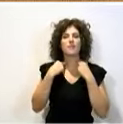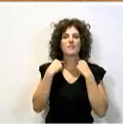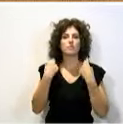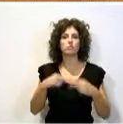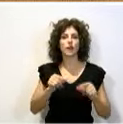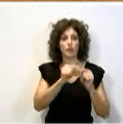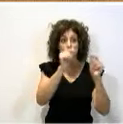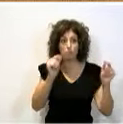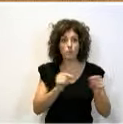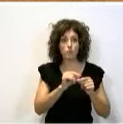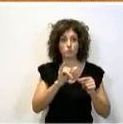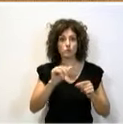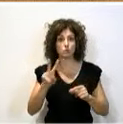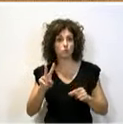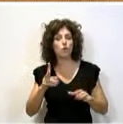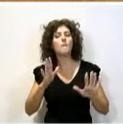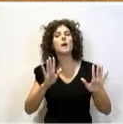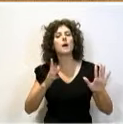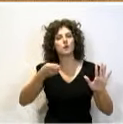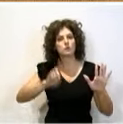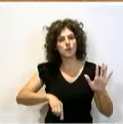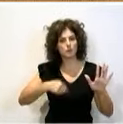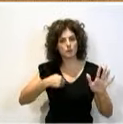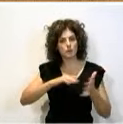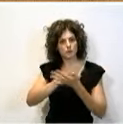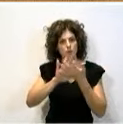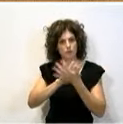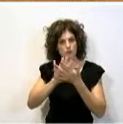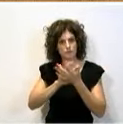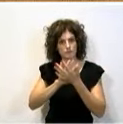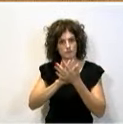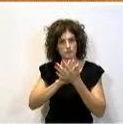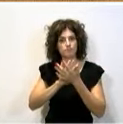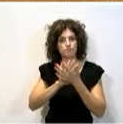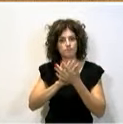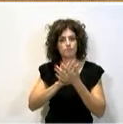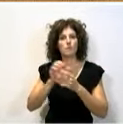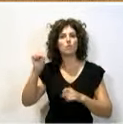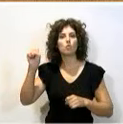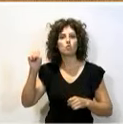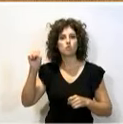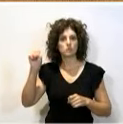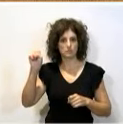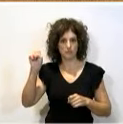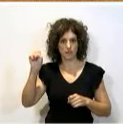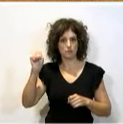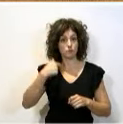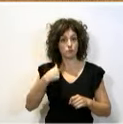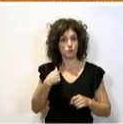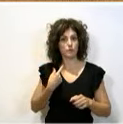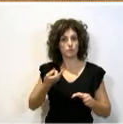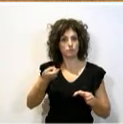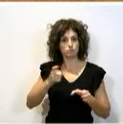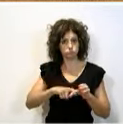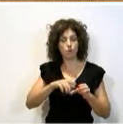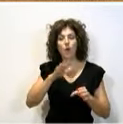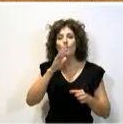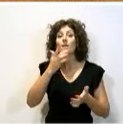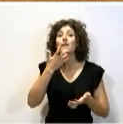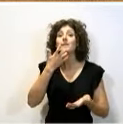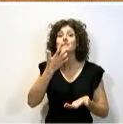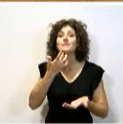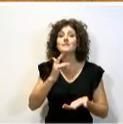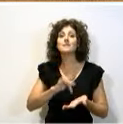Podemos-Izquierda Unida, pero también lo hago como militante del Partido Comunista de España. Porque si hay alguien que ha dejado